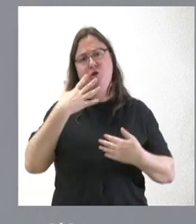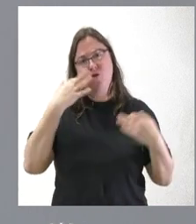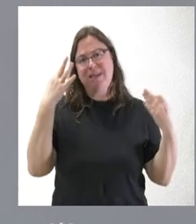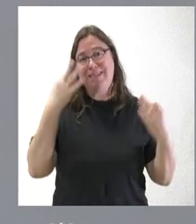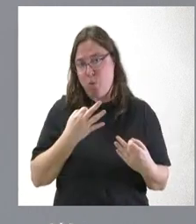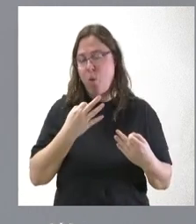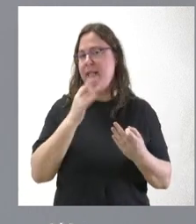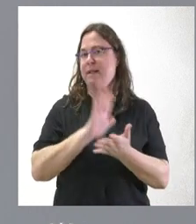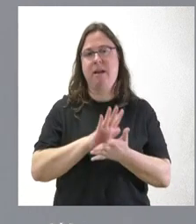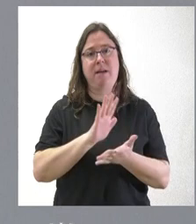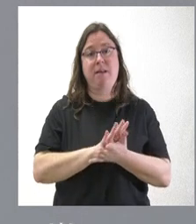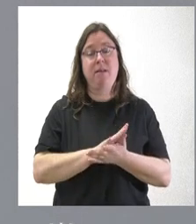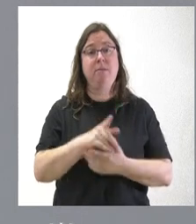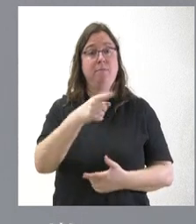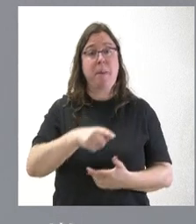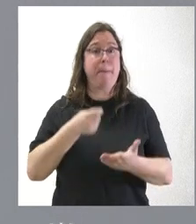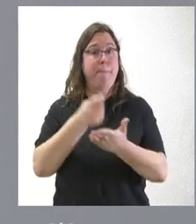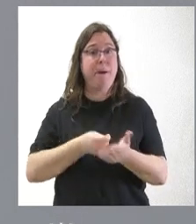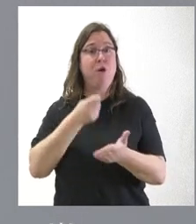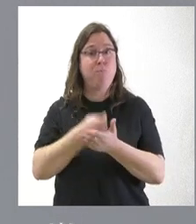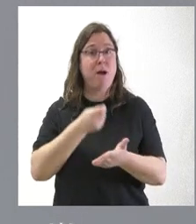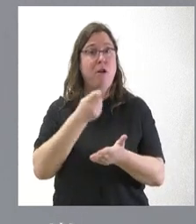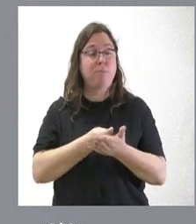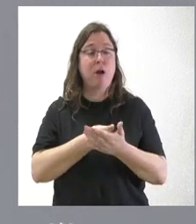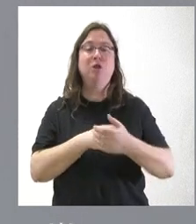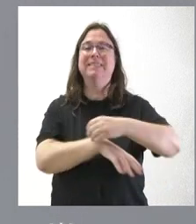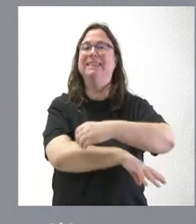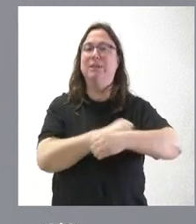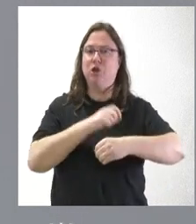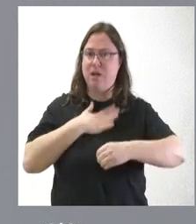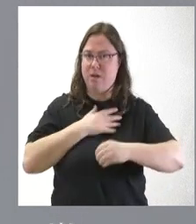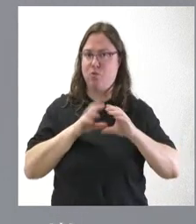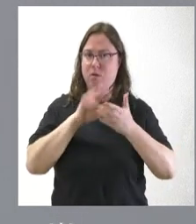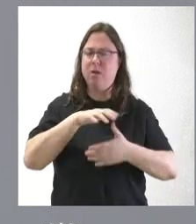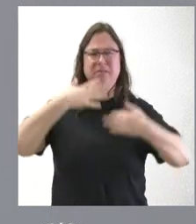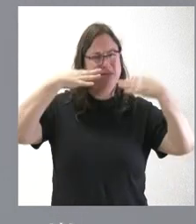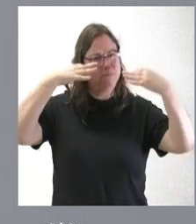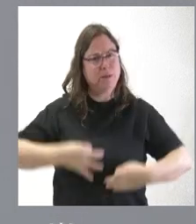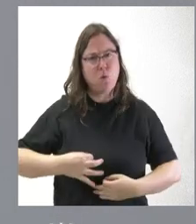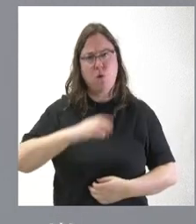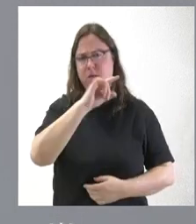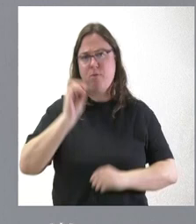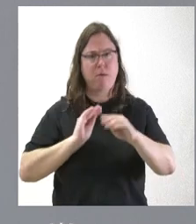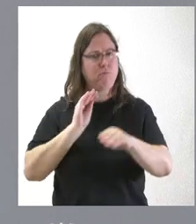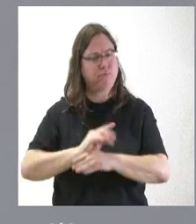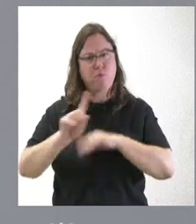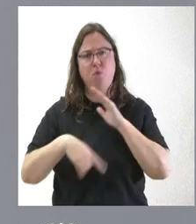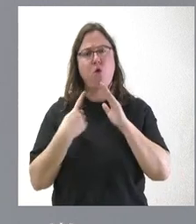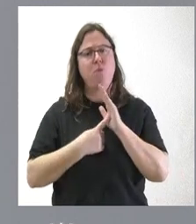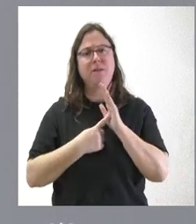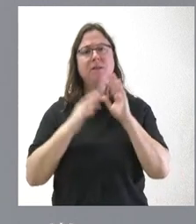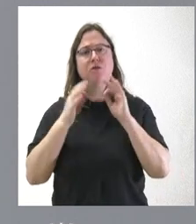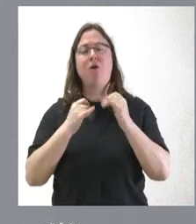tranquilidad de que en estos pagos, en las cuentas tesoreras que se van distribuyendo, está plenamente asegurado el pago de los suministros de